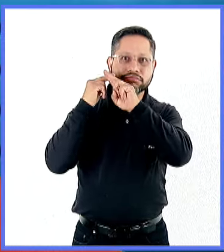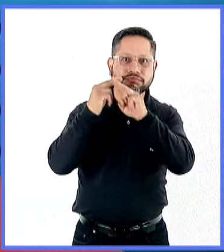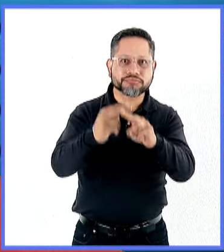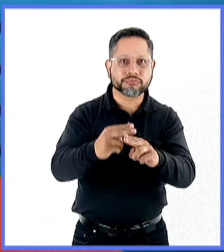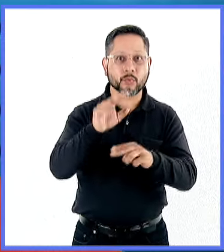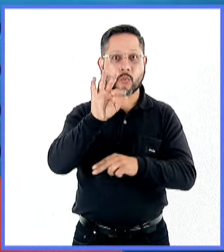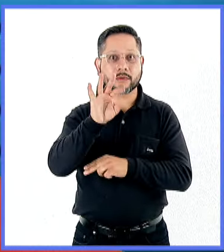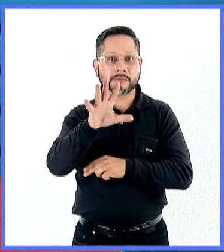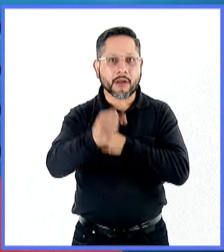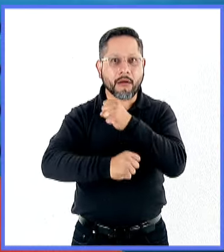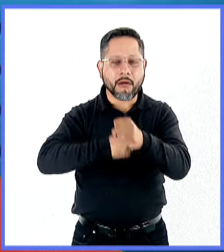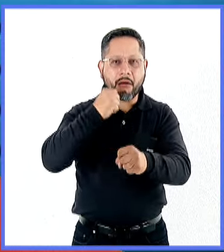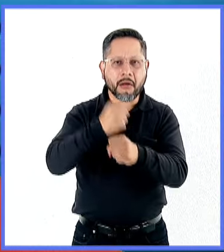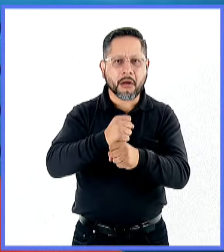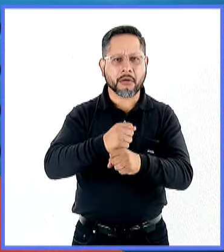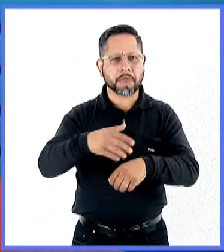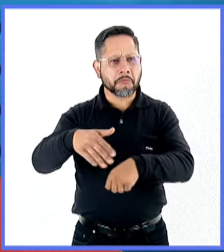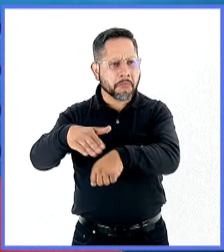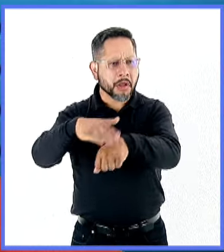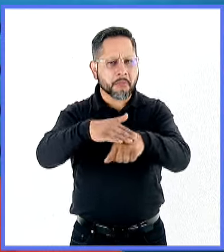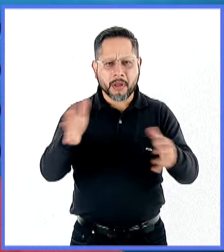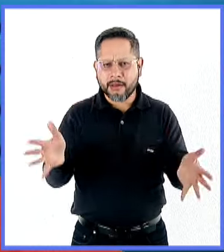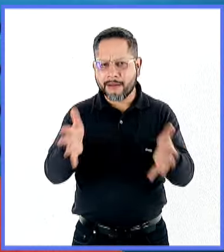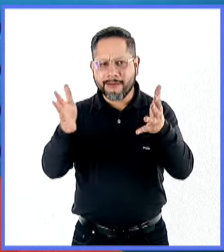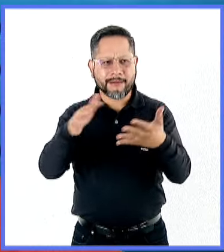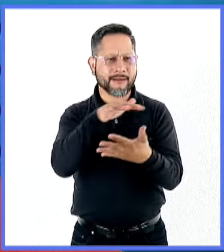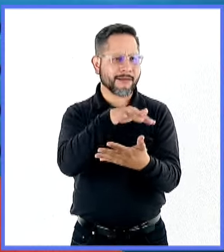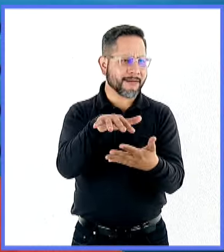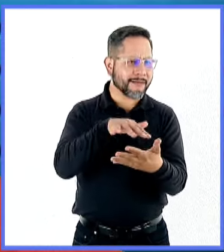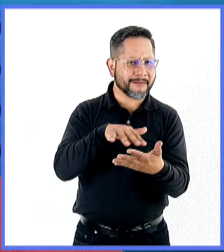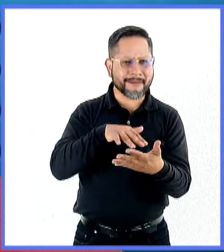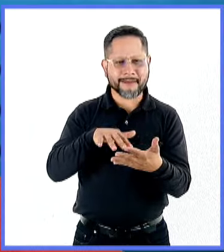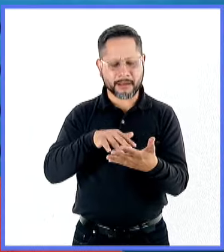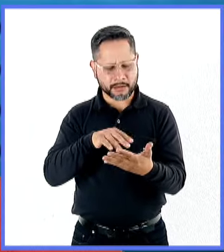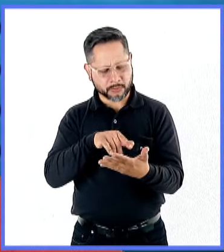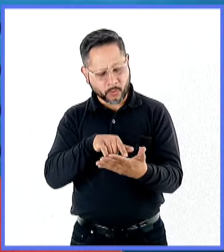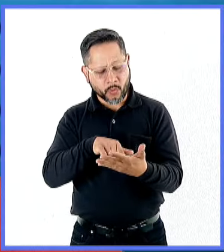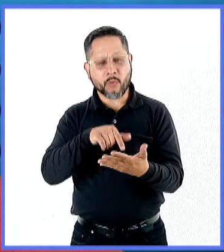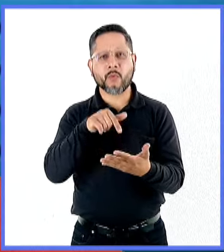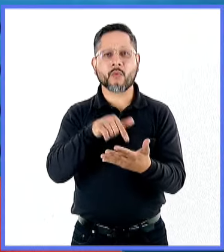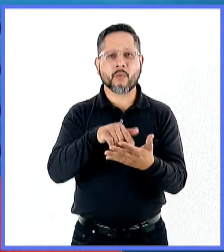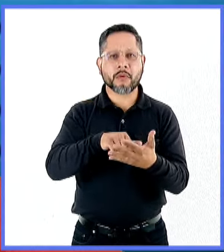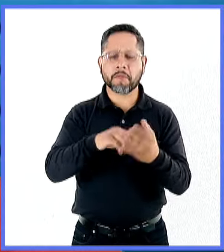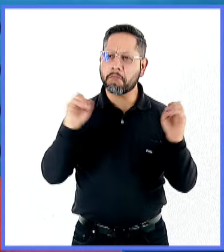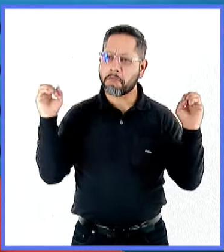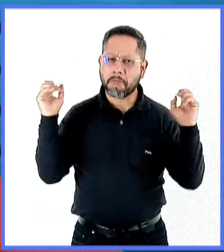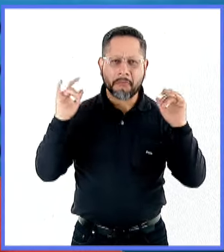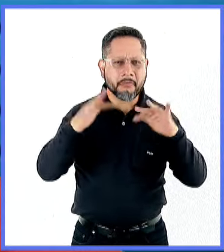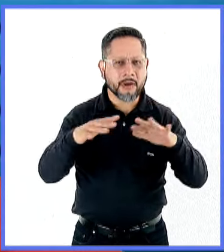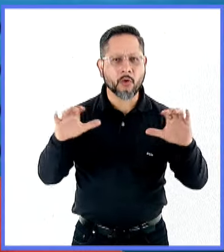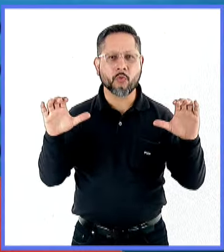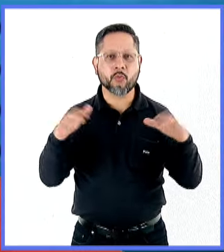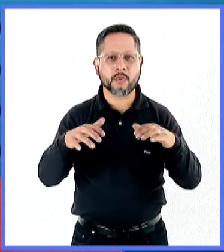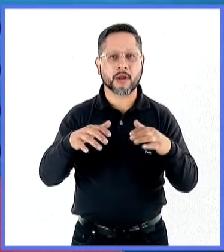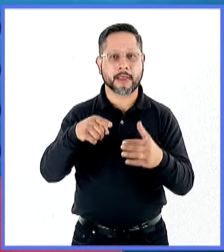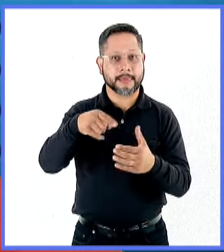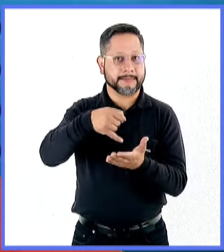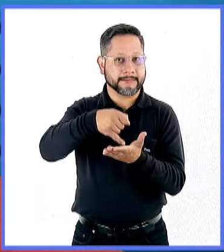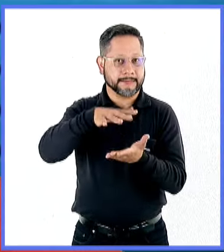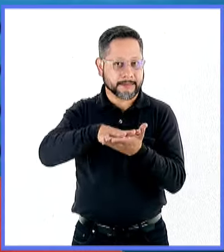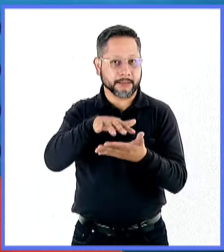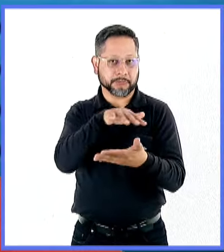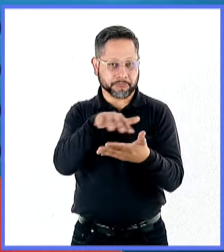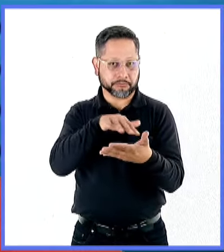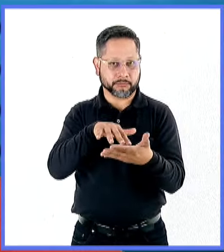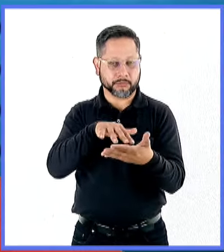lectura, de dar a conocer las novedades editoriales y también de propiciar el encuentro y el diálogo entre la comunidad editora y lectora.